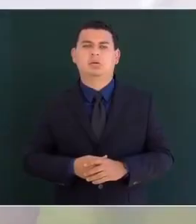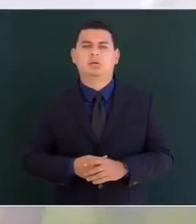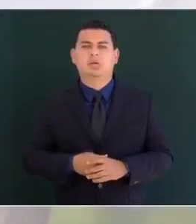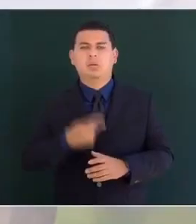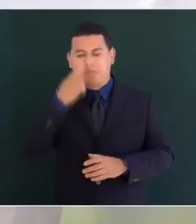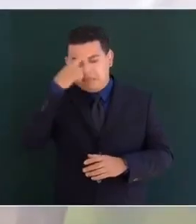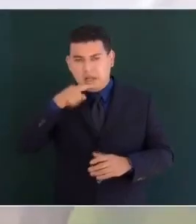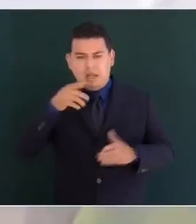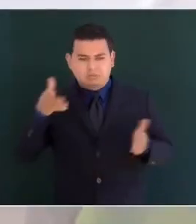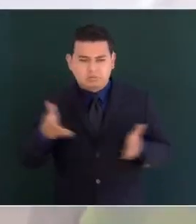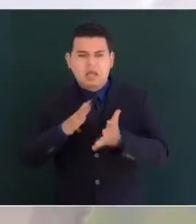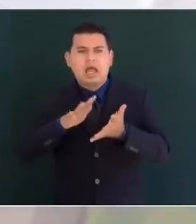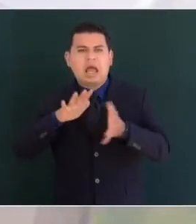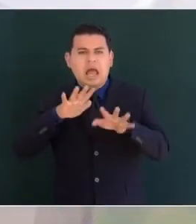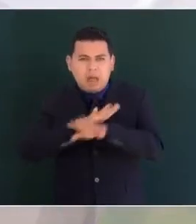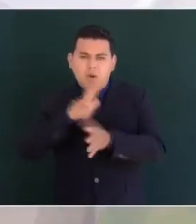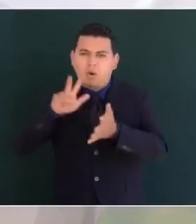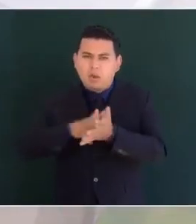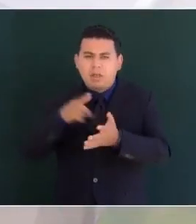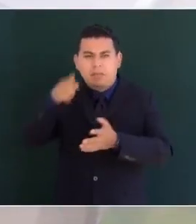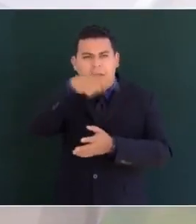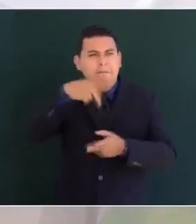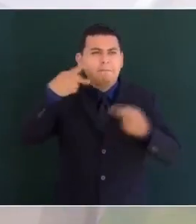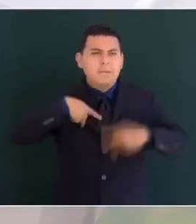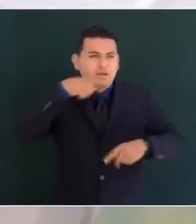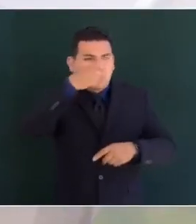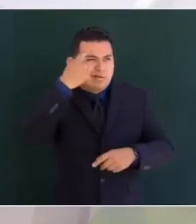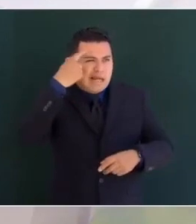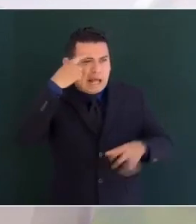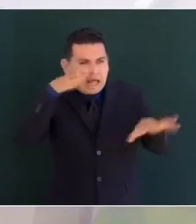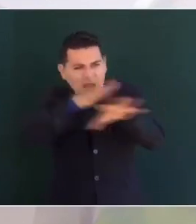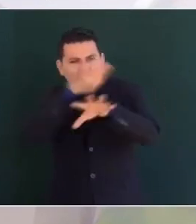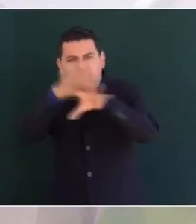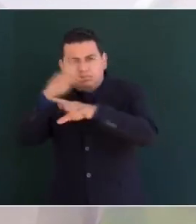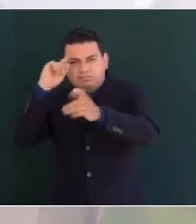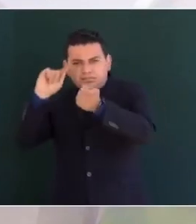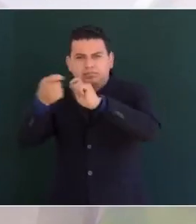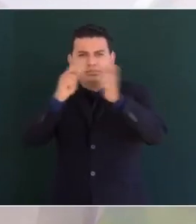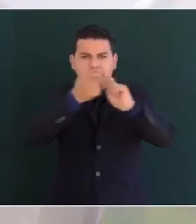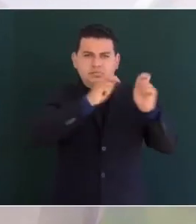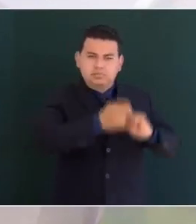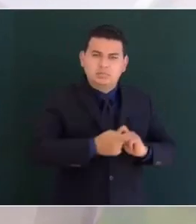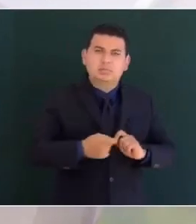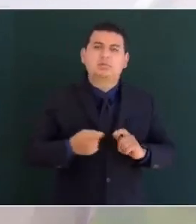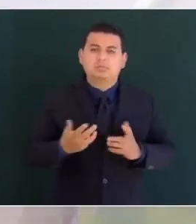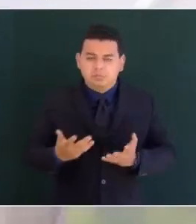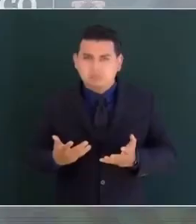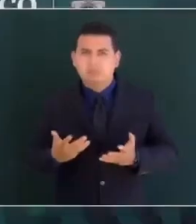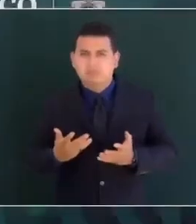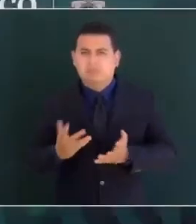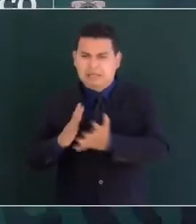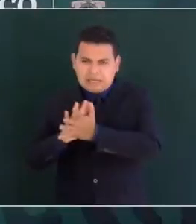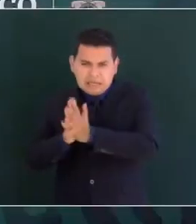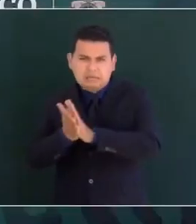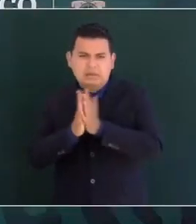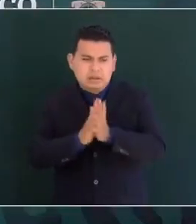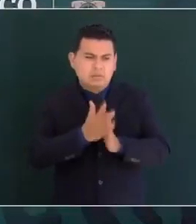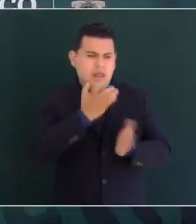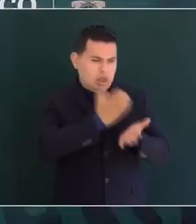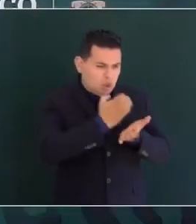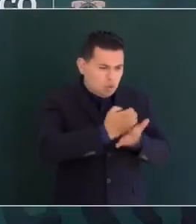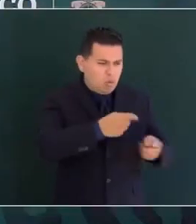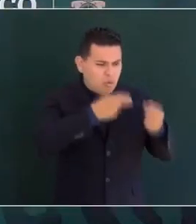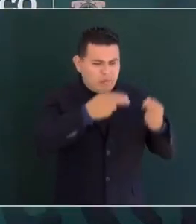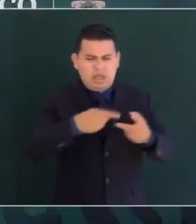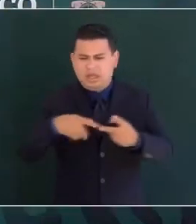proceso de transformación moral que está en marcha un proceso de transformación económica